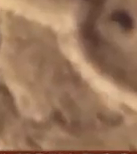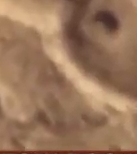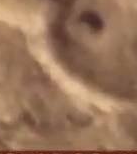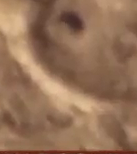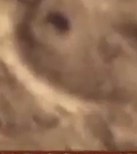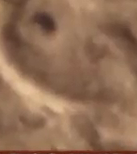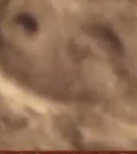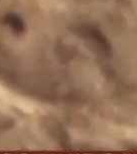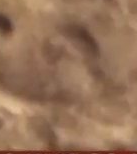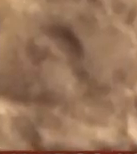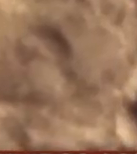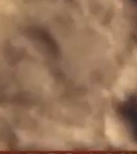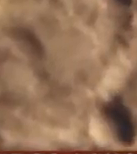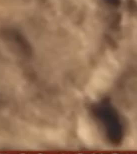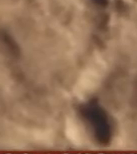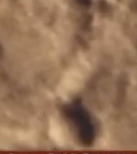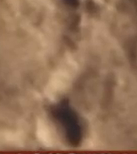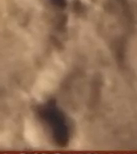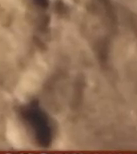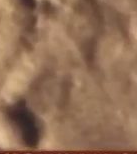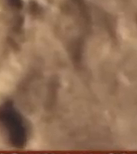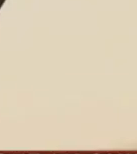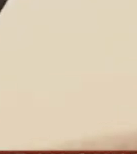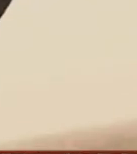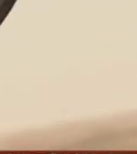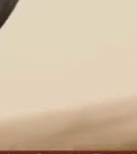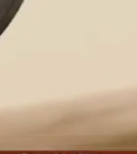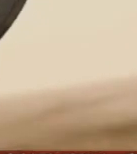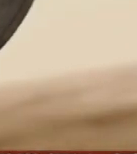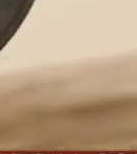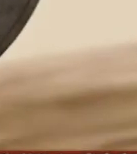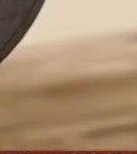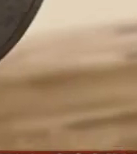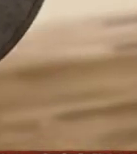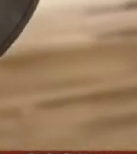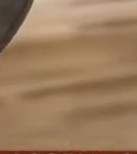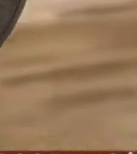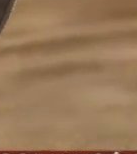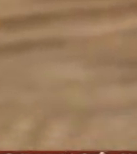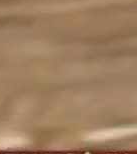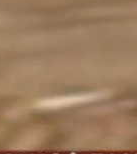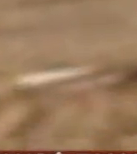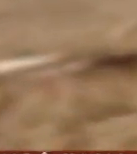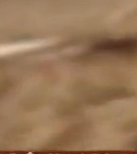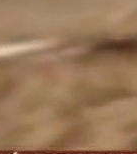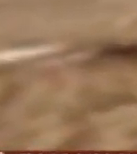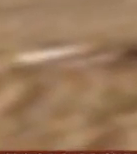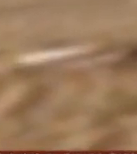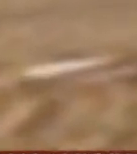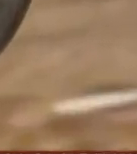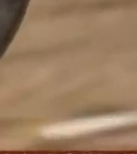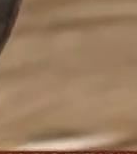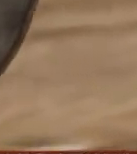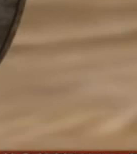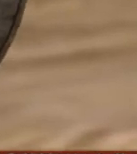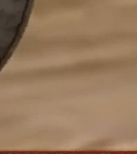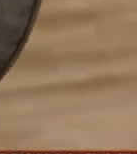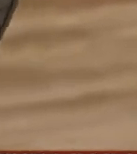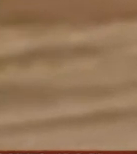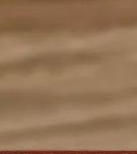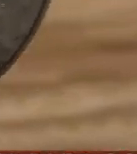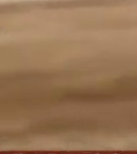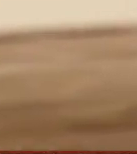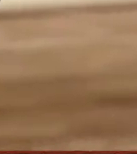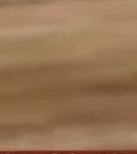sustituir a la estación espacial internacional a partir de la mitad de la década de los 2020 cuando la estación espacial